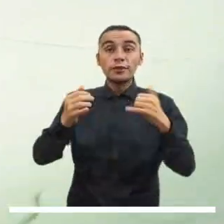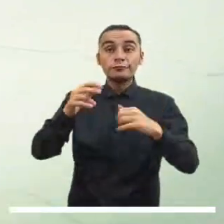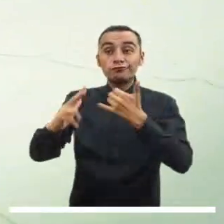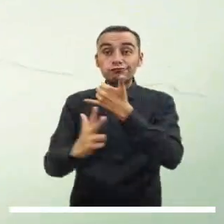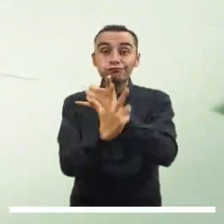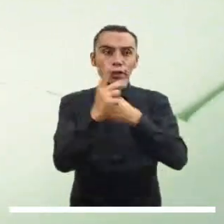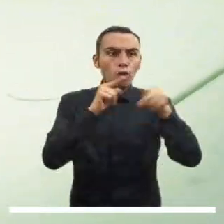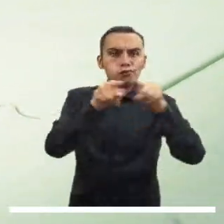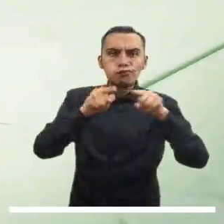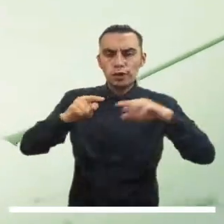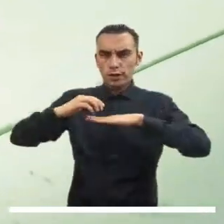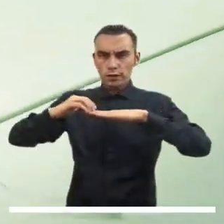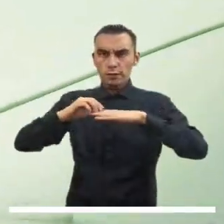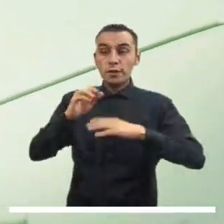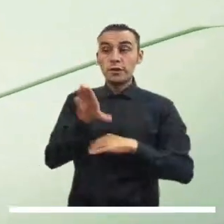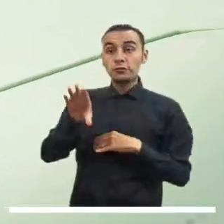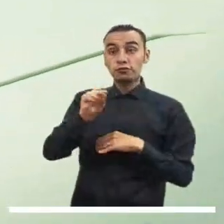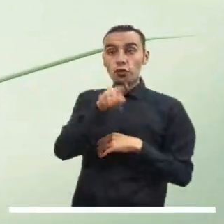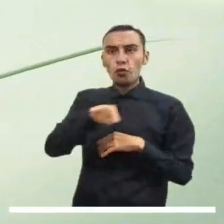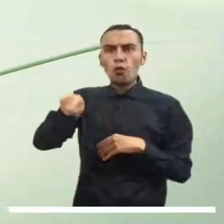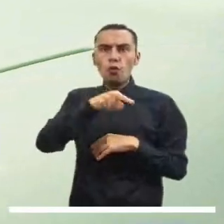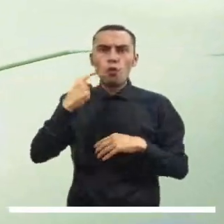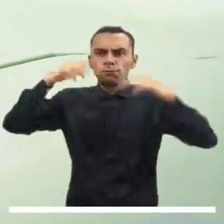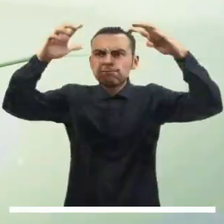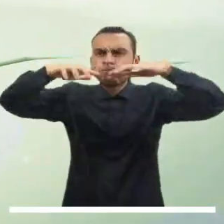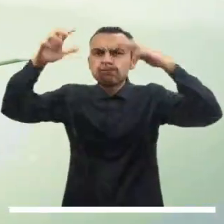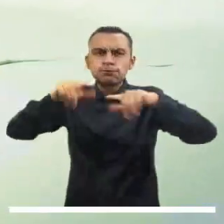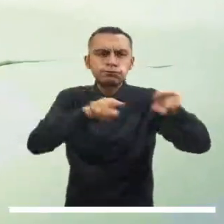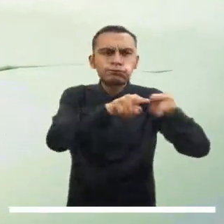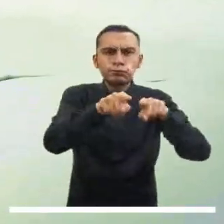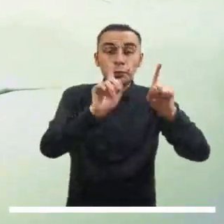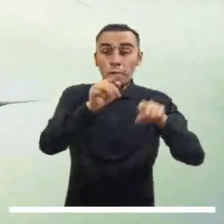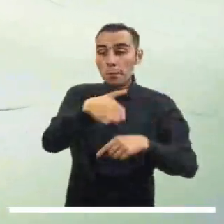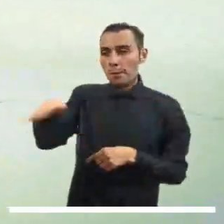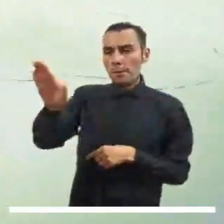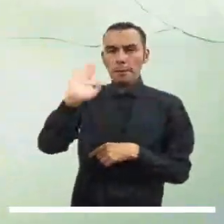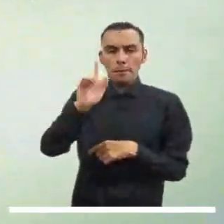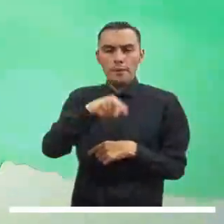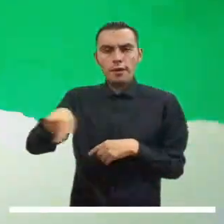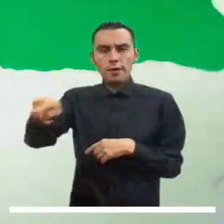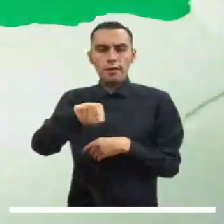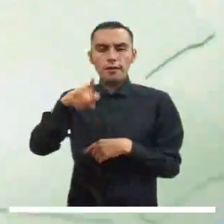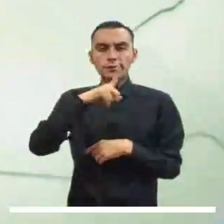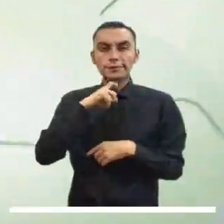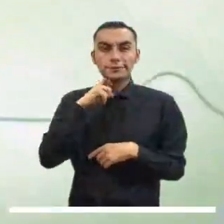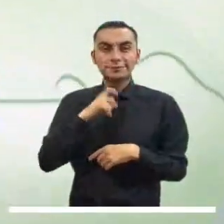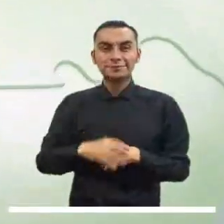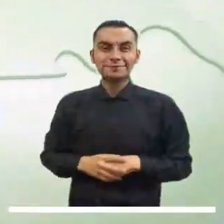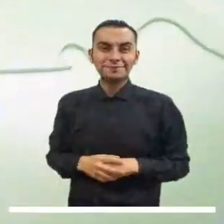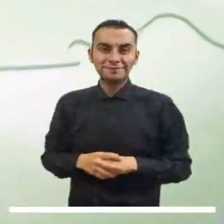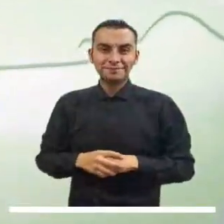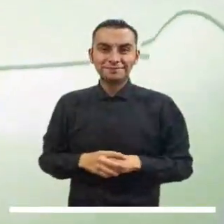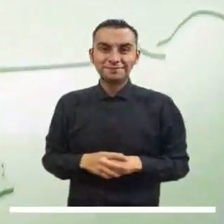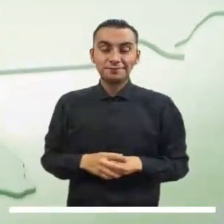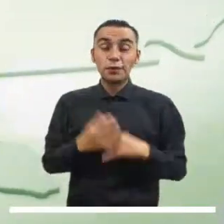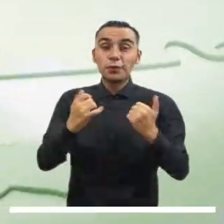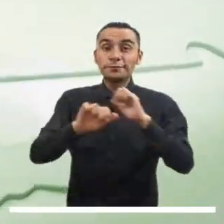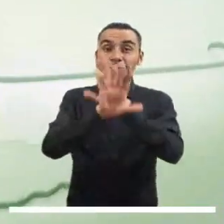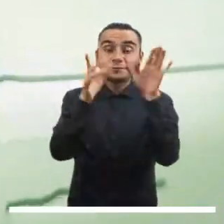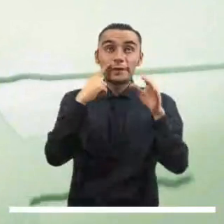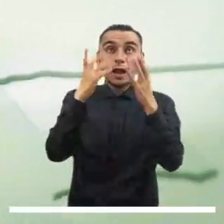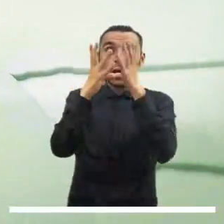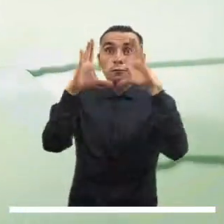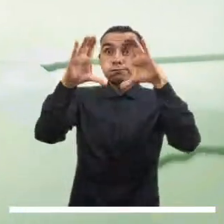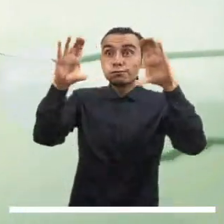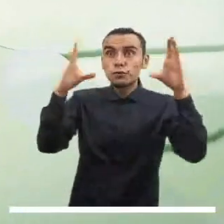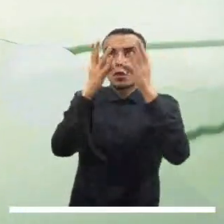cafetero, en la región andina se anticipa tiempo seco predominante. Una mañana despejada promete la orinoquía,